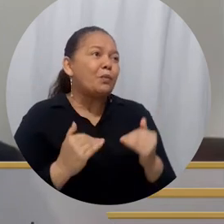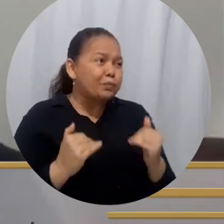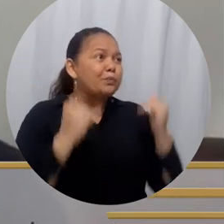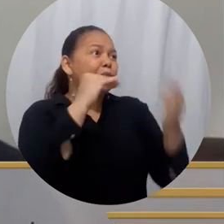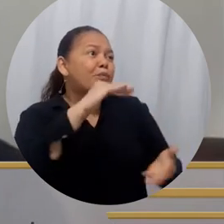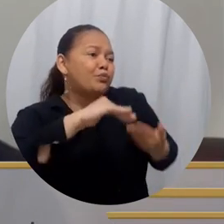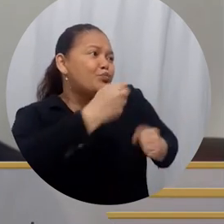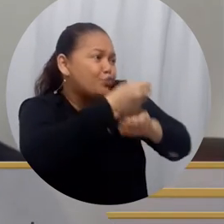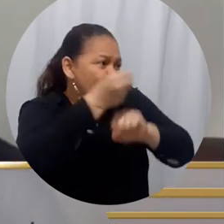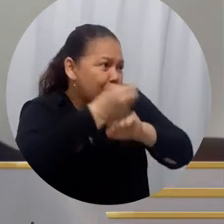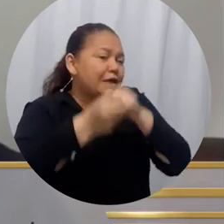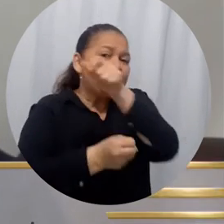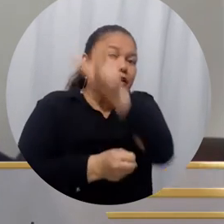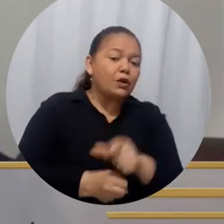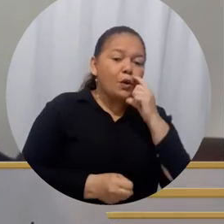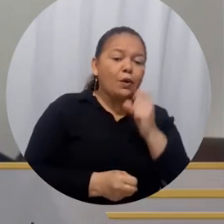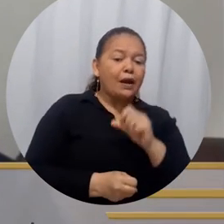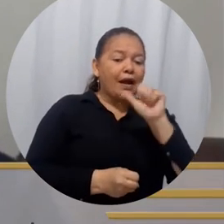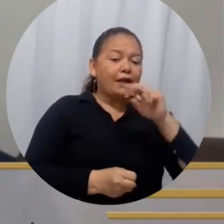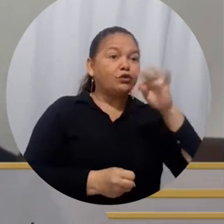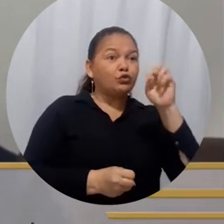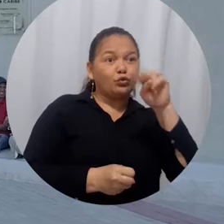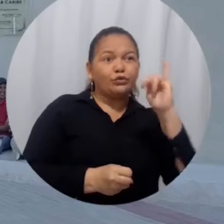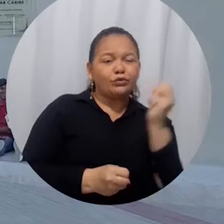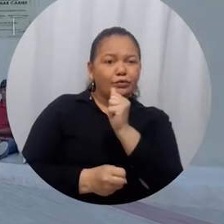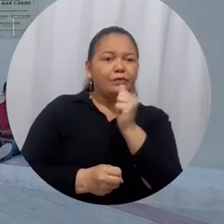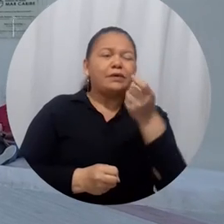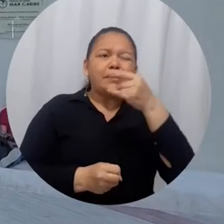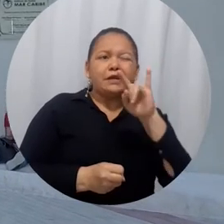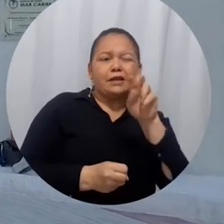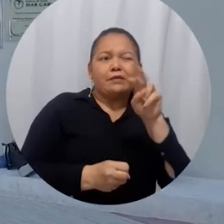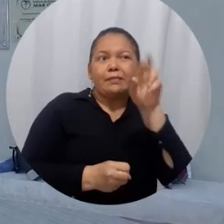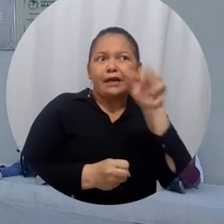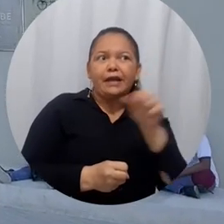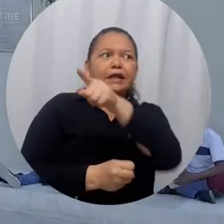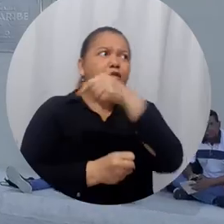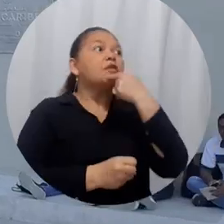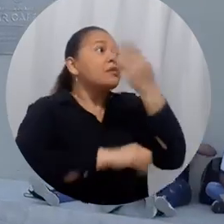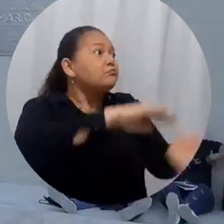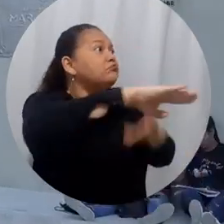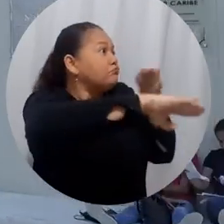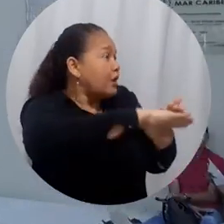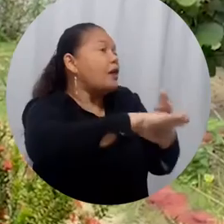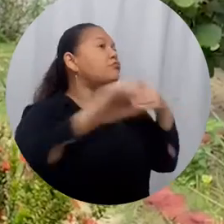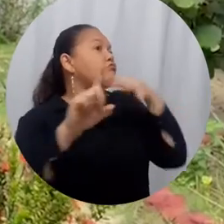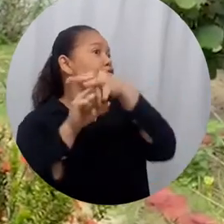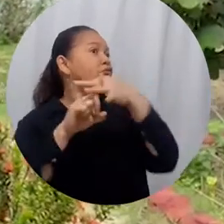Antonio Zavarain Guevara expresó su postura al respecto dado que la iniciativa influye directamente en Unimagdalena.